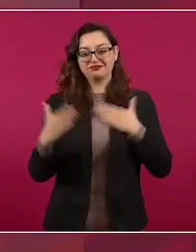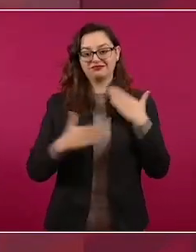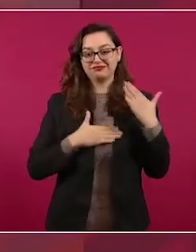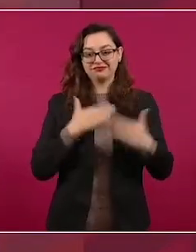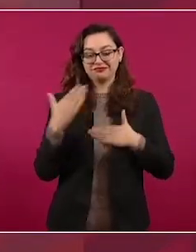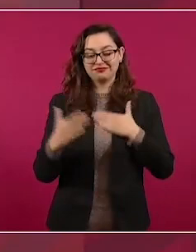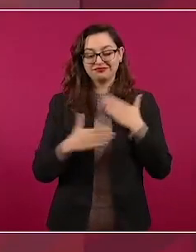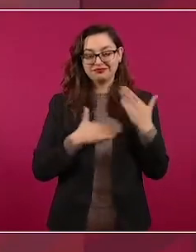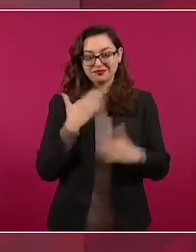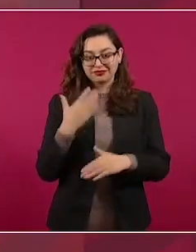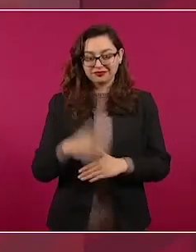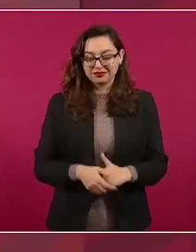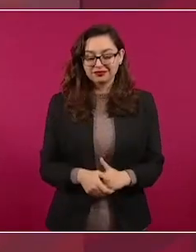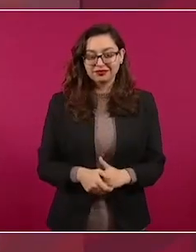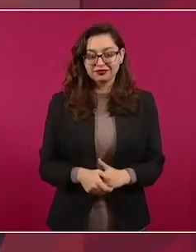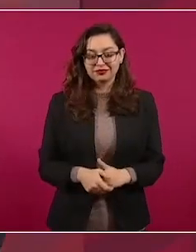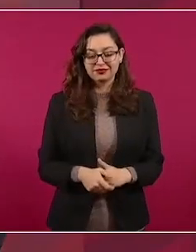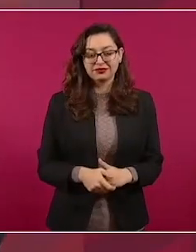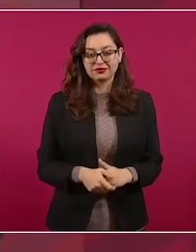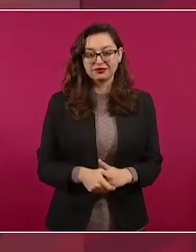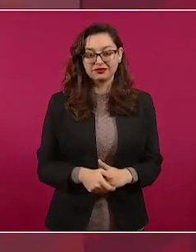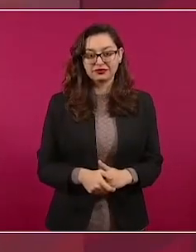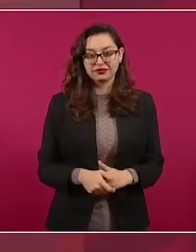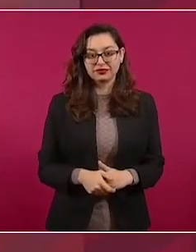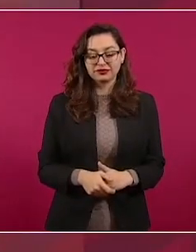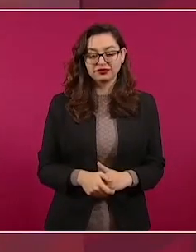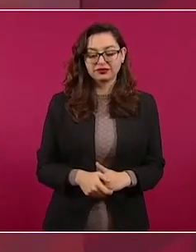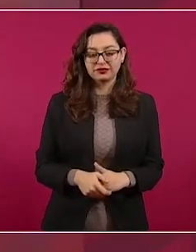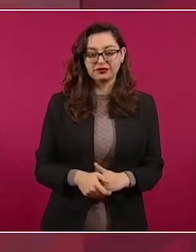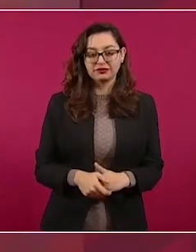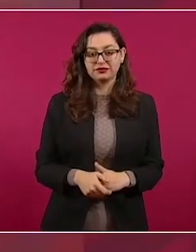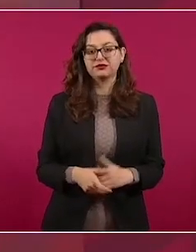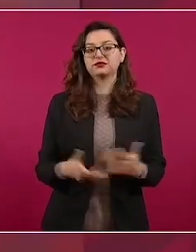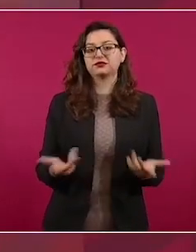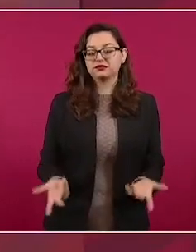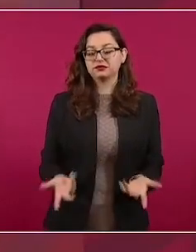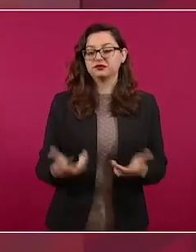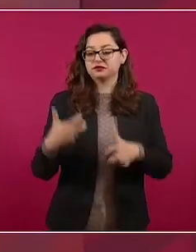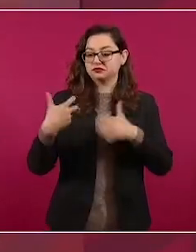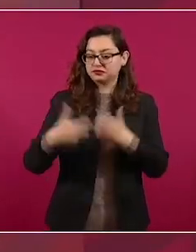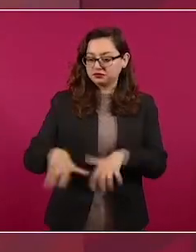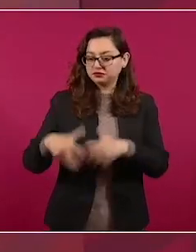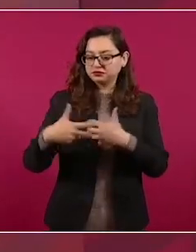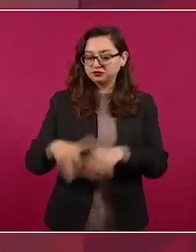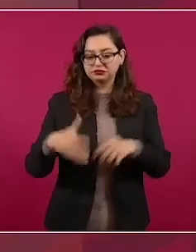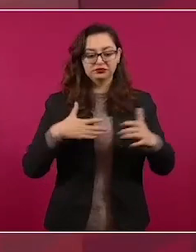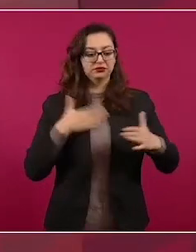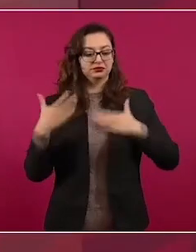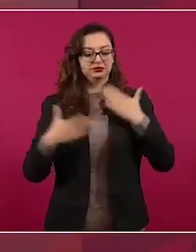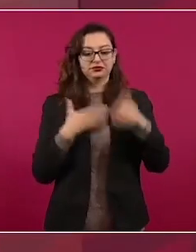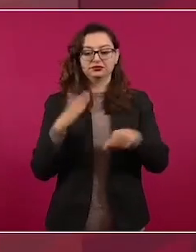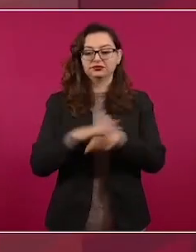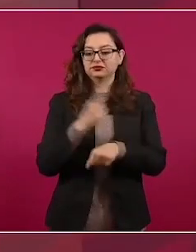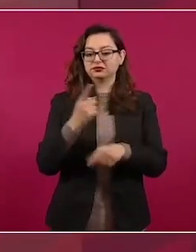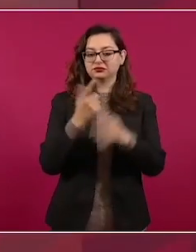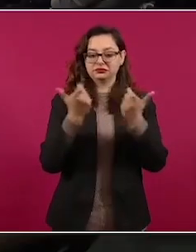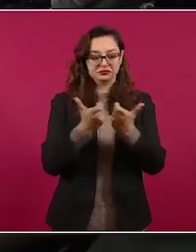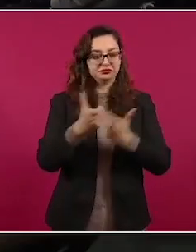celebrar que tenemos finanzas públicas sanas,